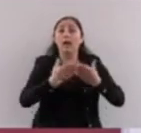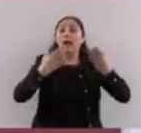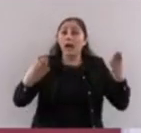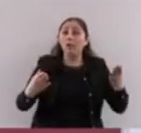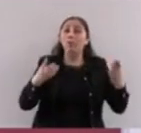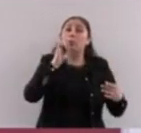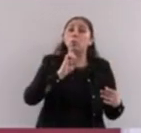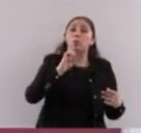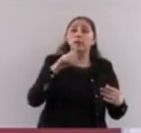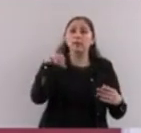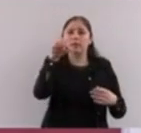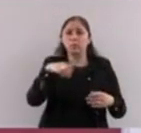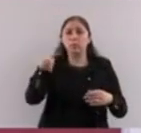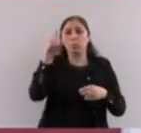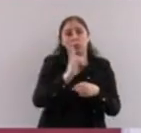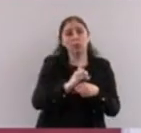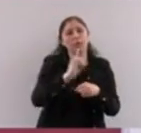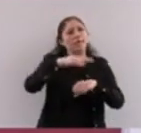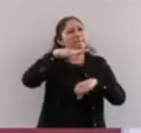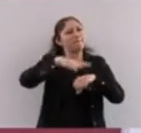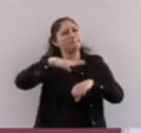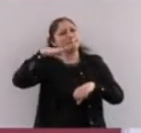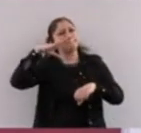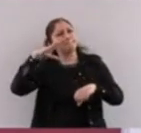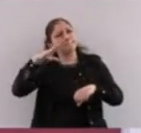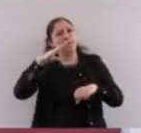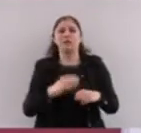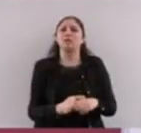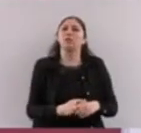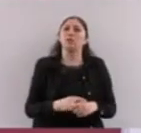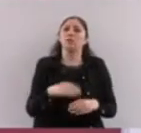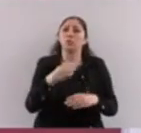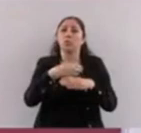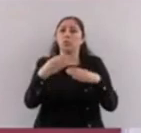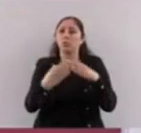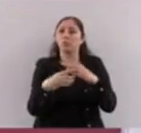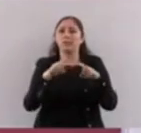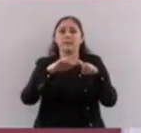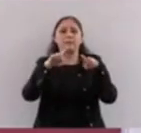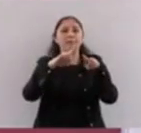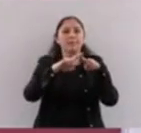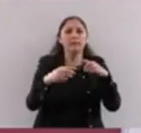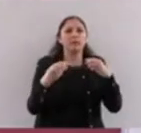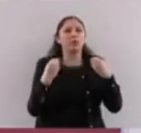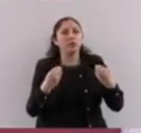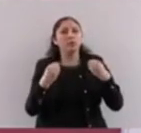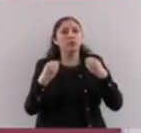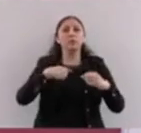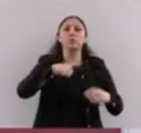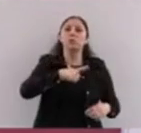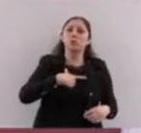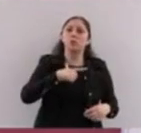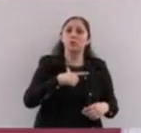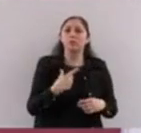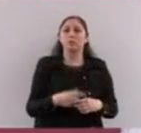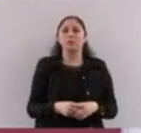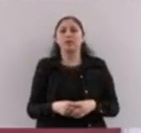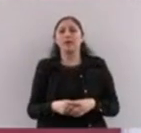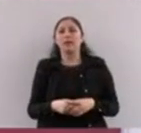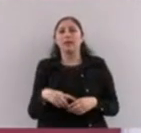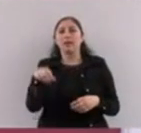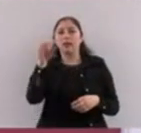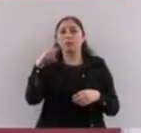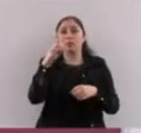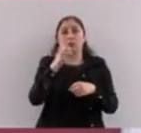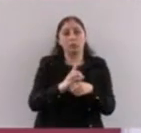oportunidad de tener mayores responsabilidades de todo tipo y nos da mucho gusto porque a lo mejor